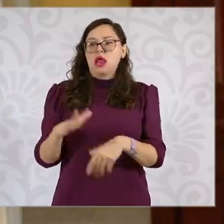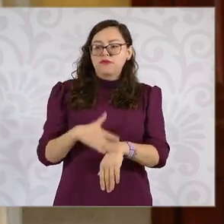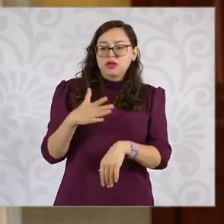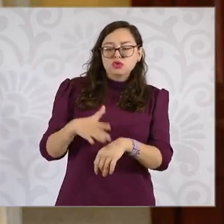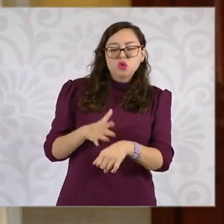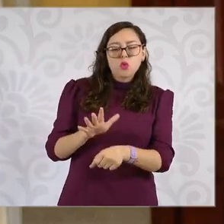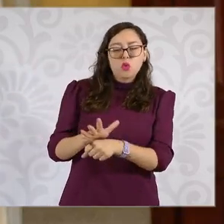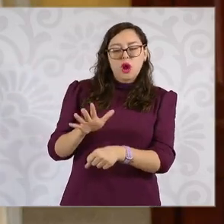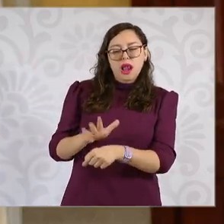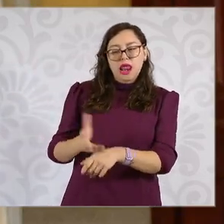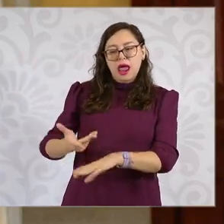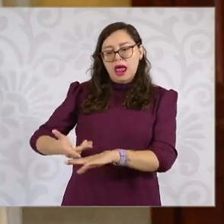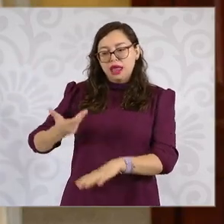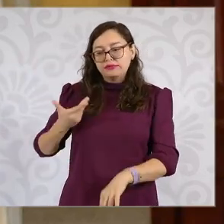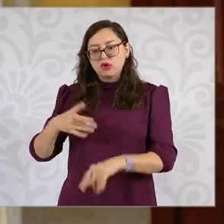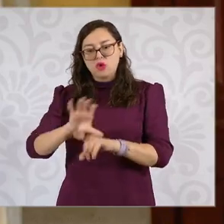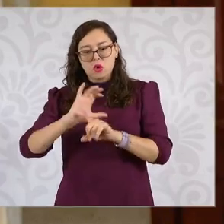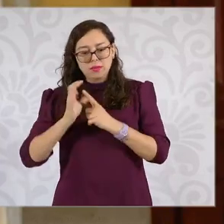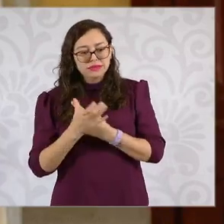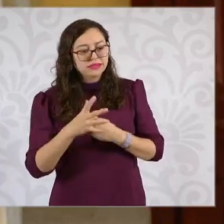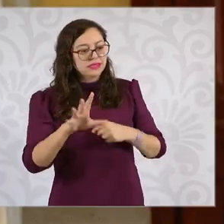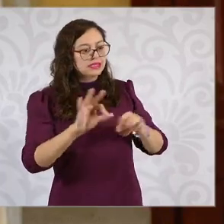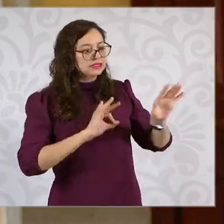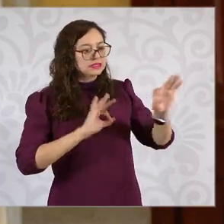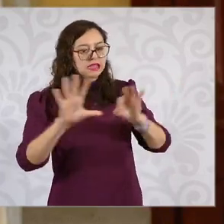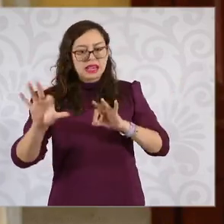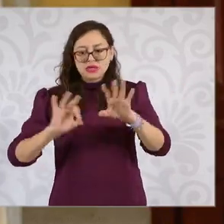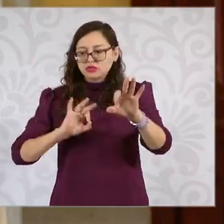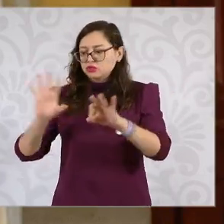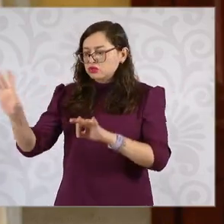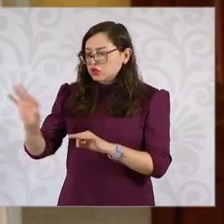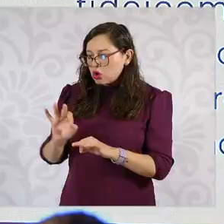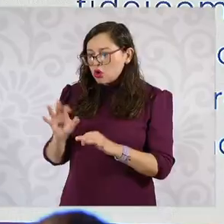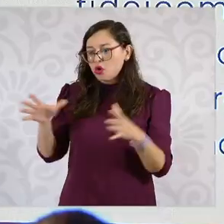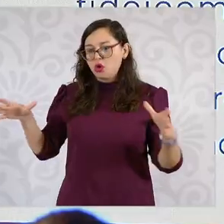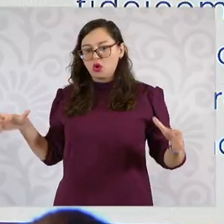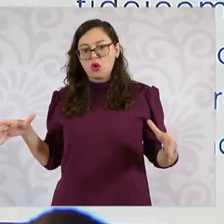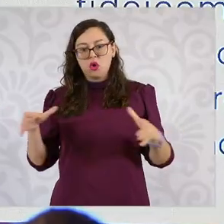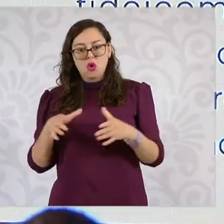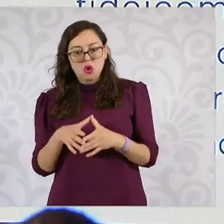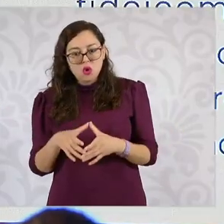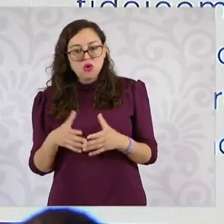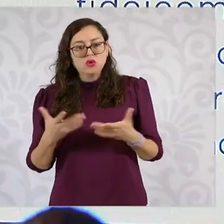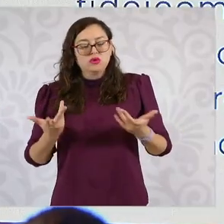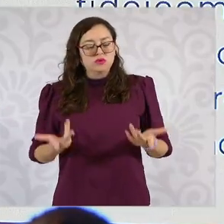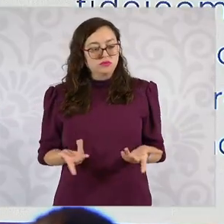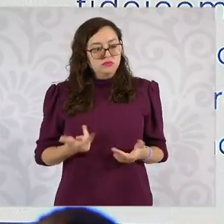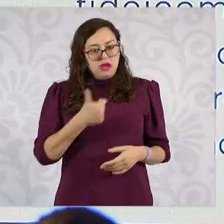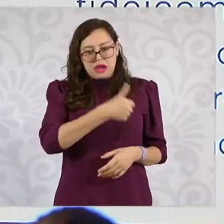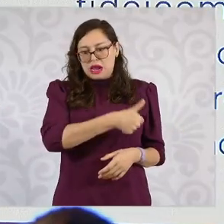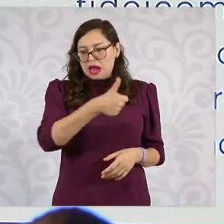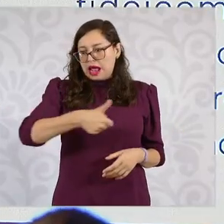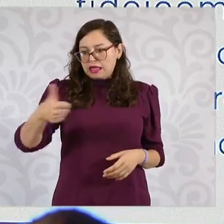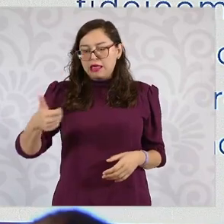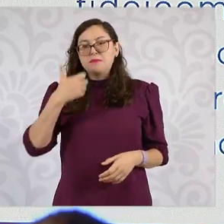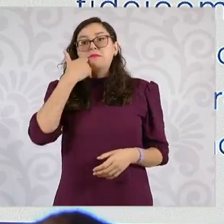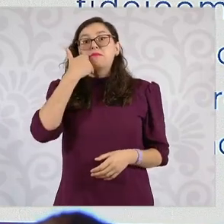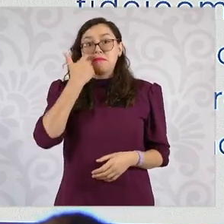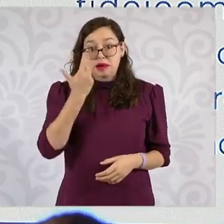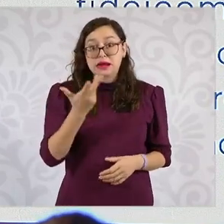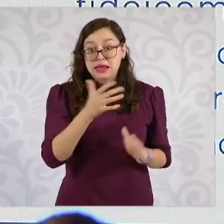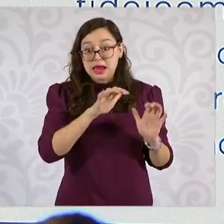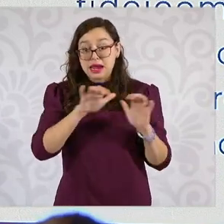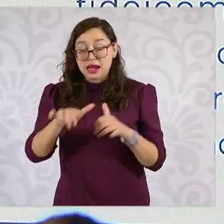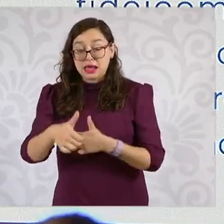hubiera comités que seleccionaran a partir de las calificaciones de cada persona que se